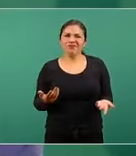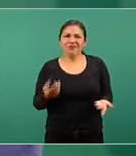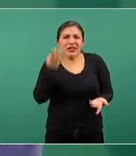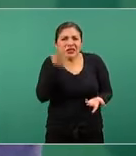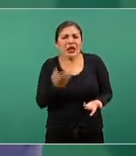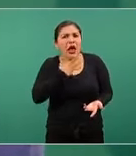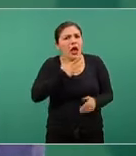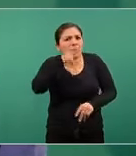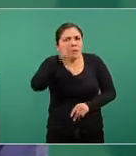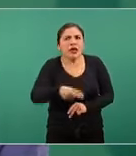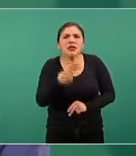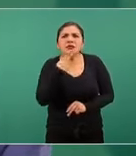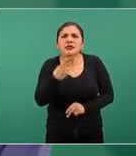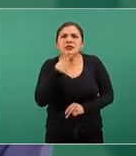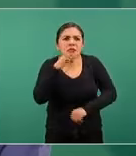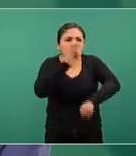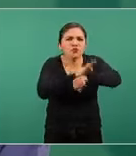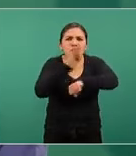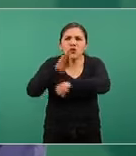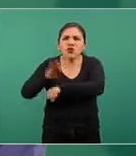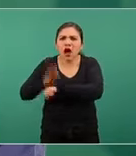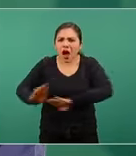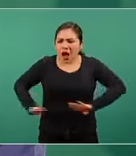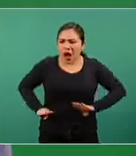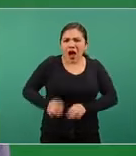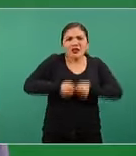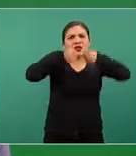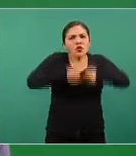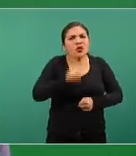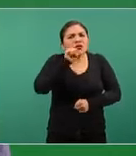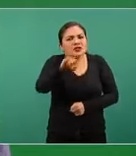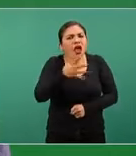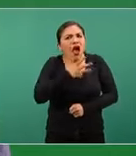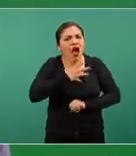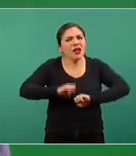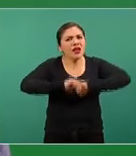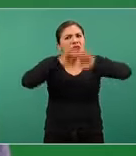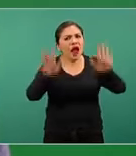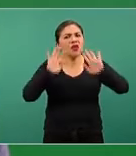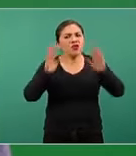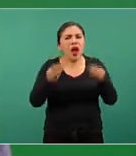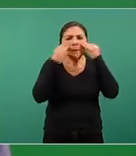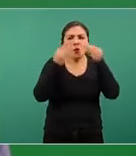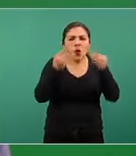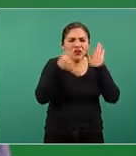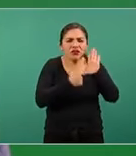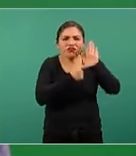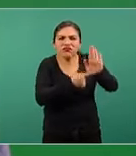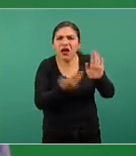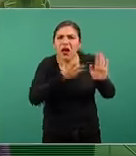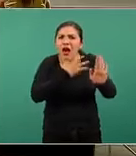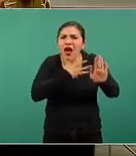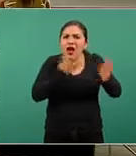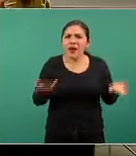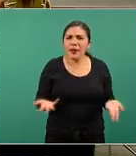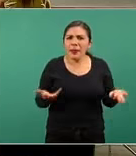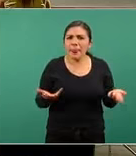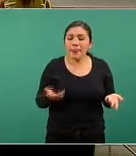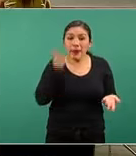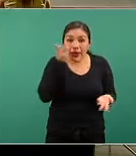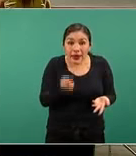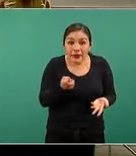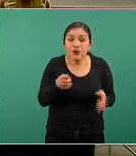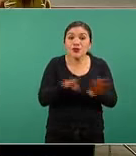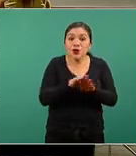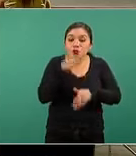tiene alta eficacia y que tiene un perfil de seguridad muy claramente demostrado en los ensayos clínicos y en lo que va